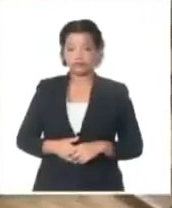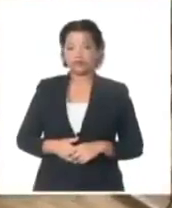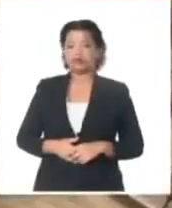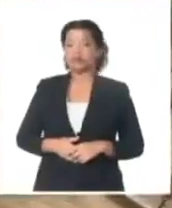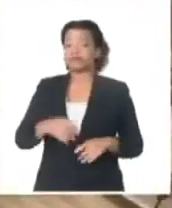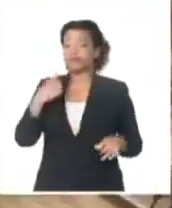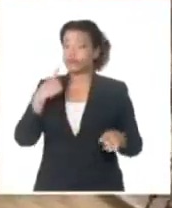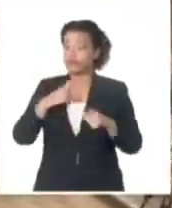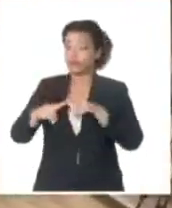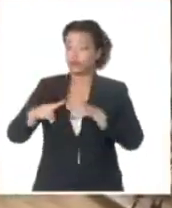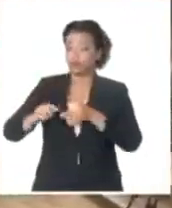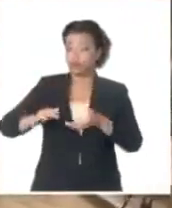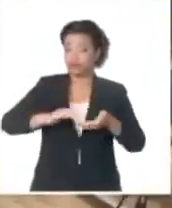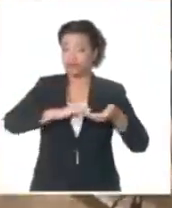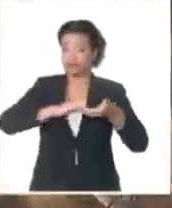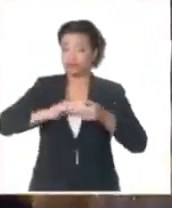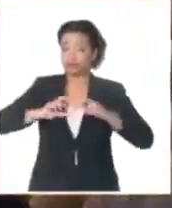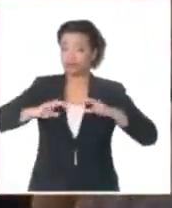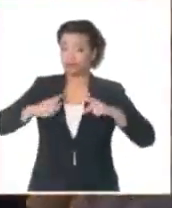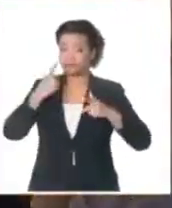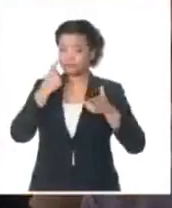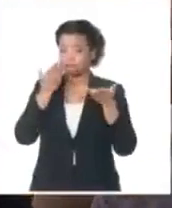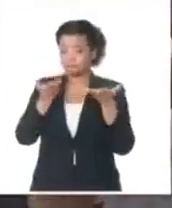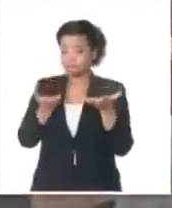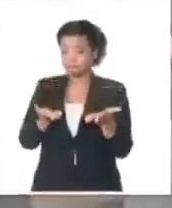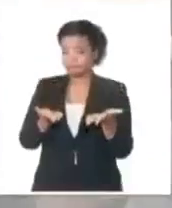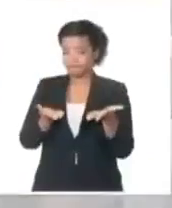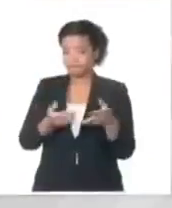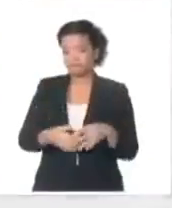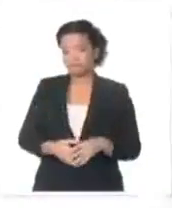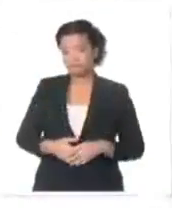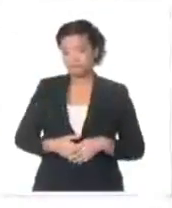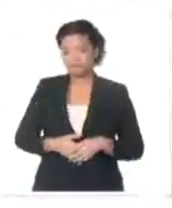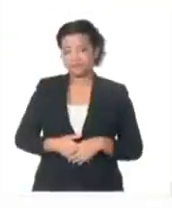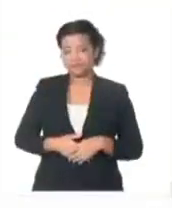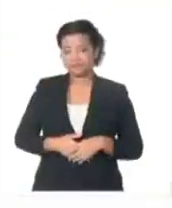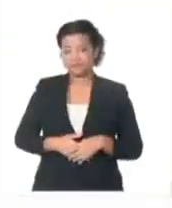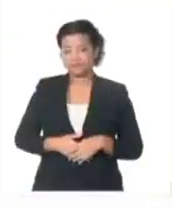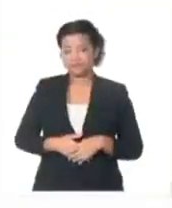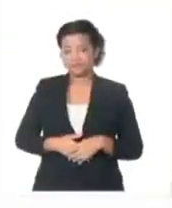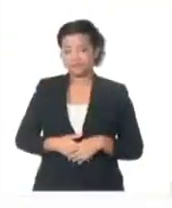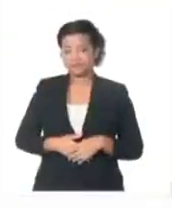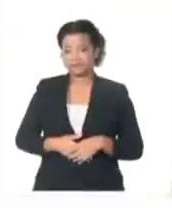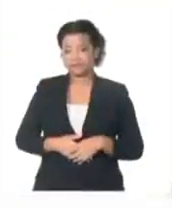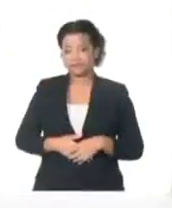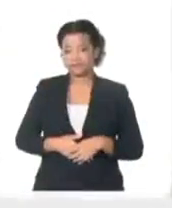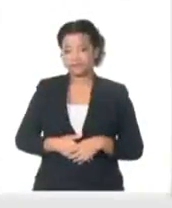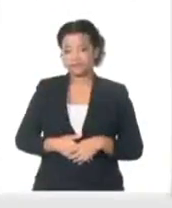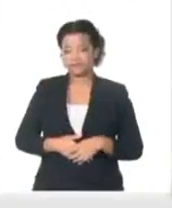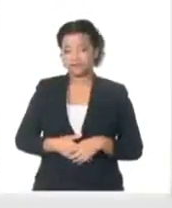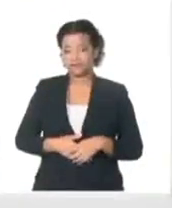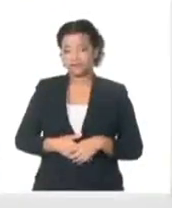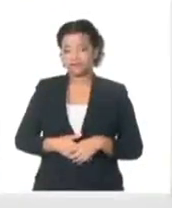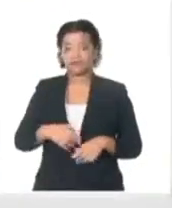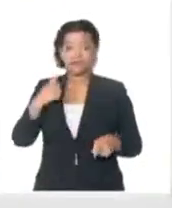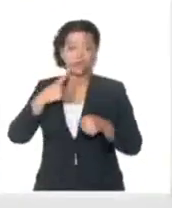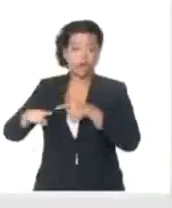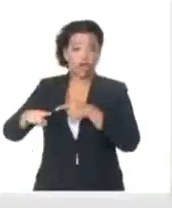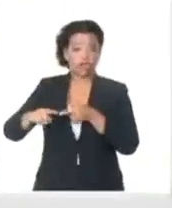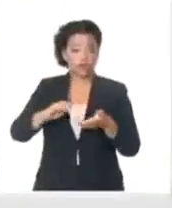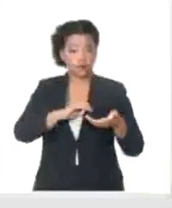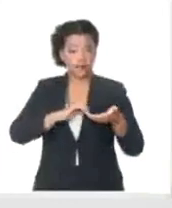compañera Inés María Charmanguau.